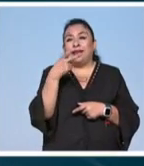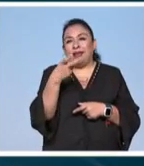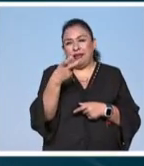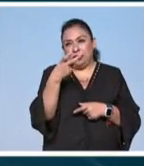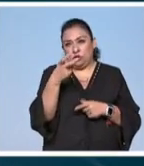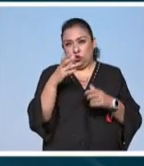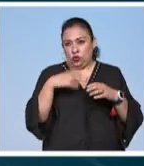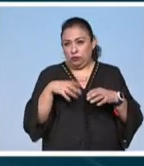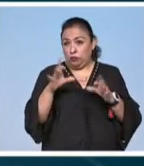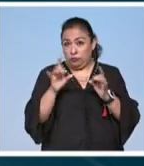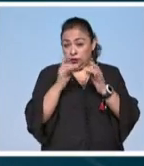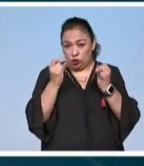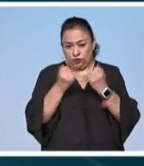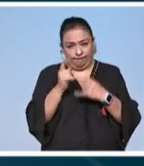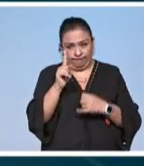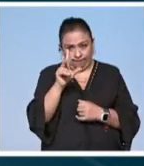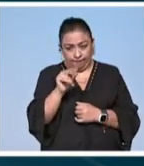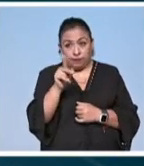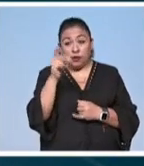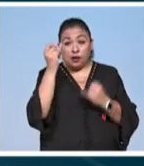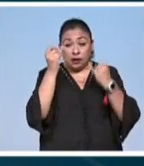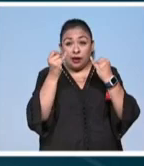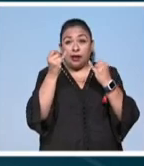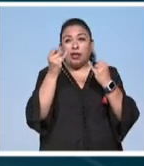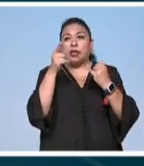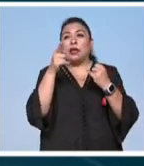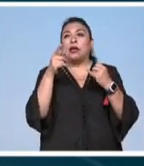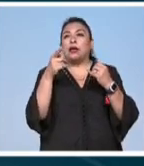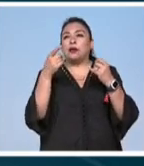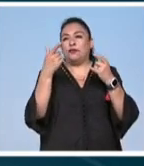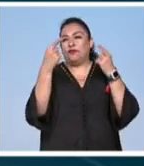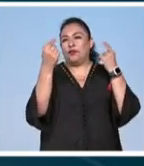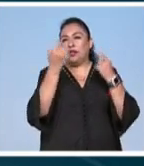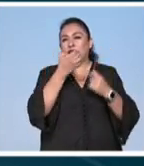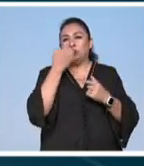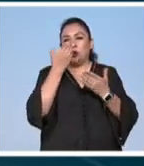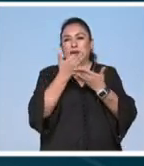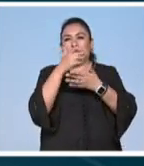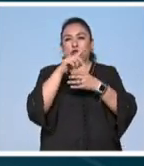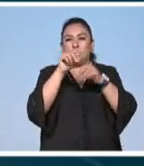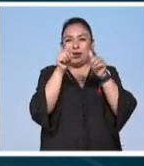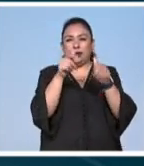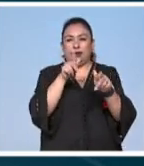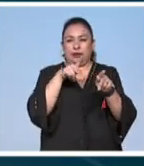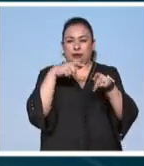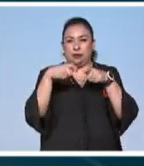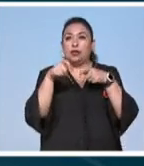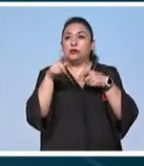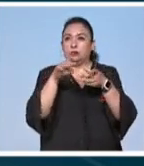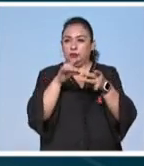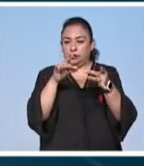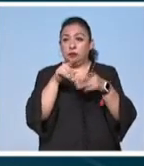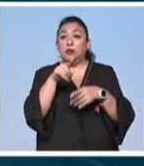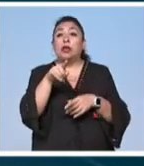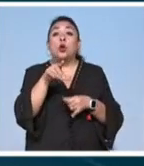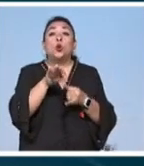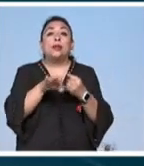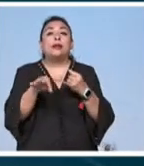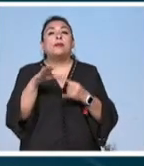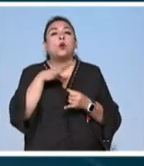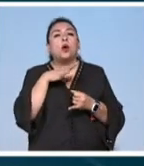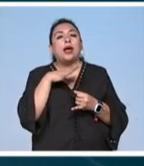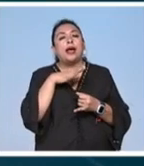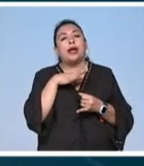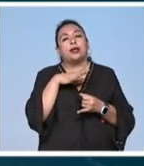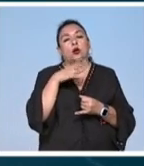cuerpos no es coincidencia el creador egresado de la escuela nacional de artes plásticas nos explica y que finalmente deja una